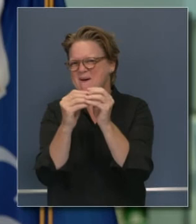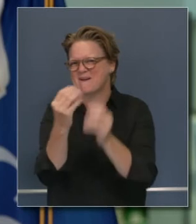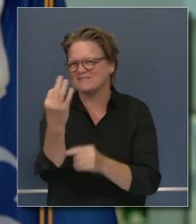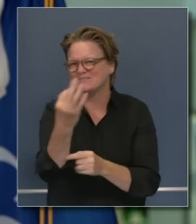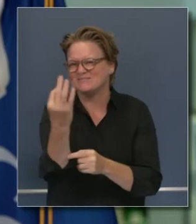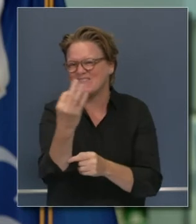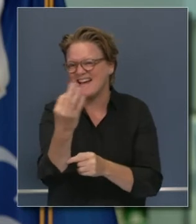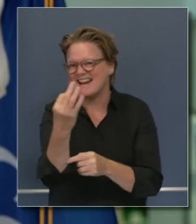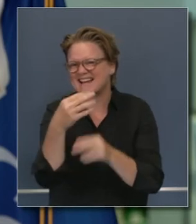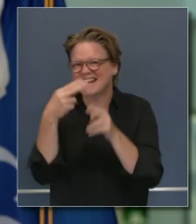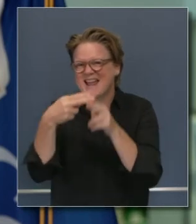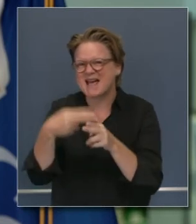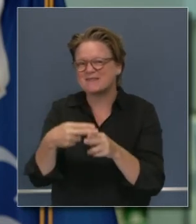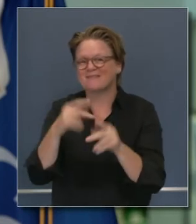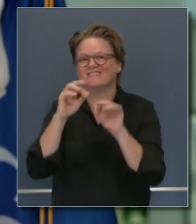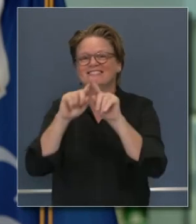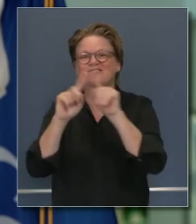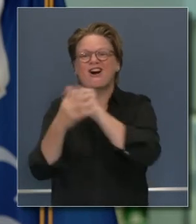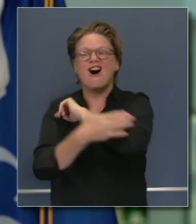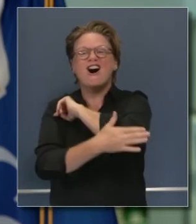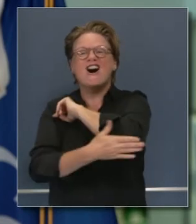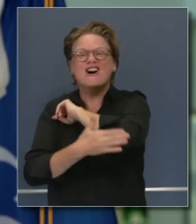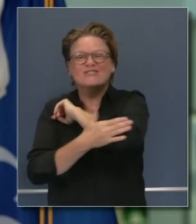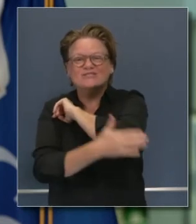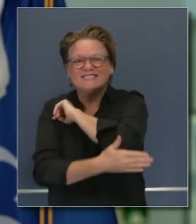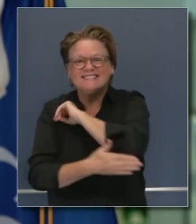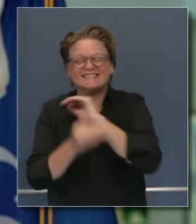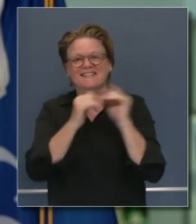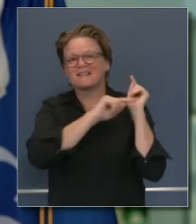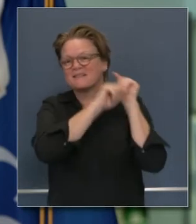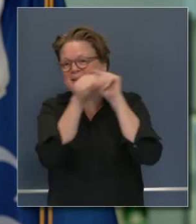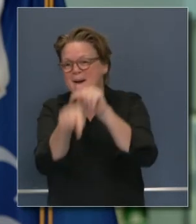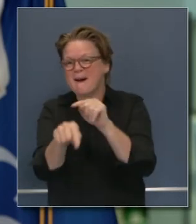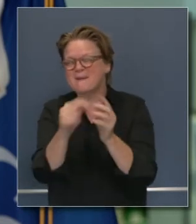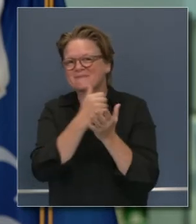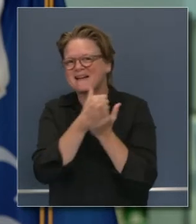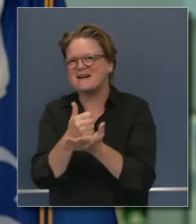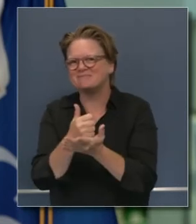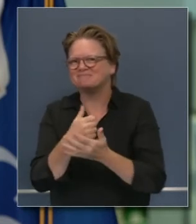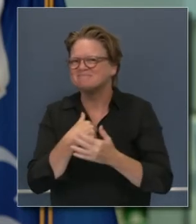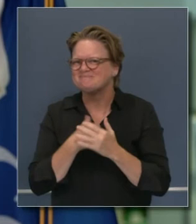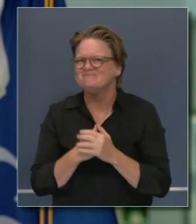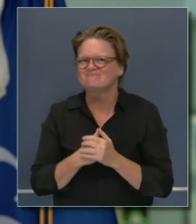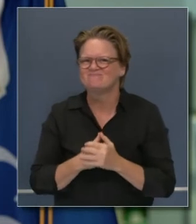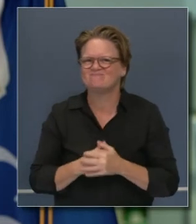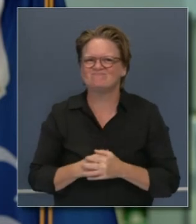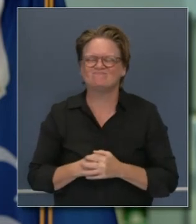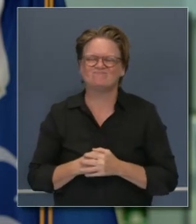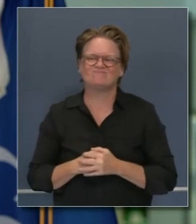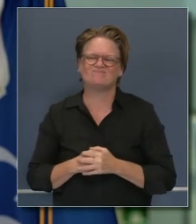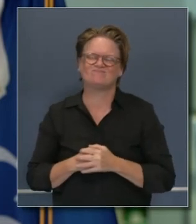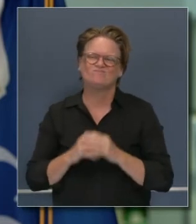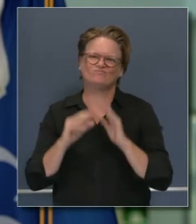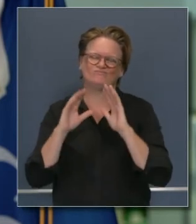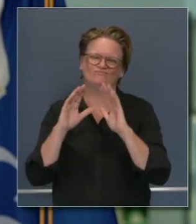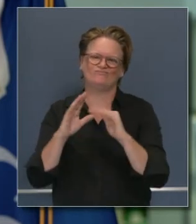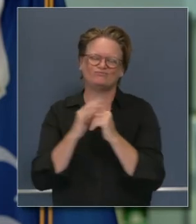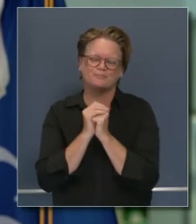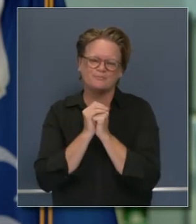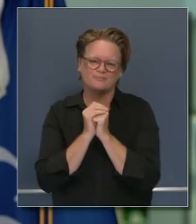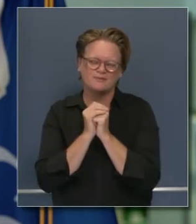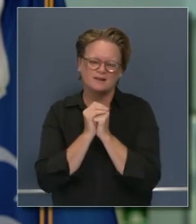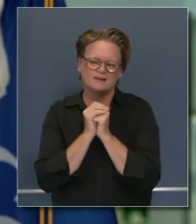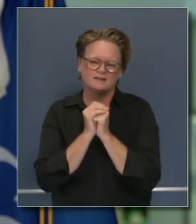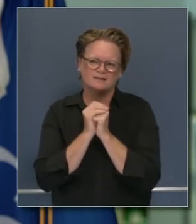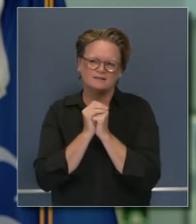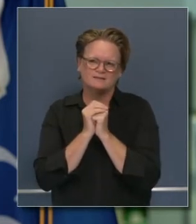a un número de países que han expresado interés en apoyarnos y proporcionar recursos en tiempo real y eso es en cuanto